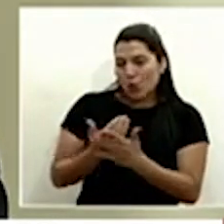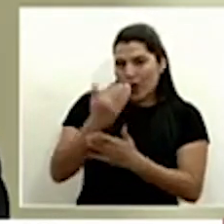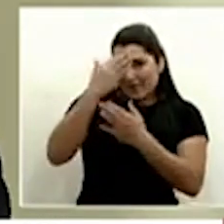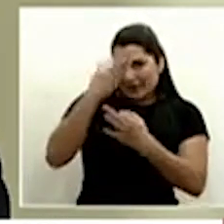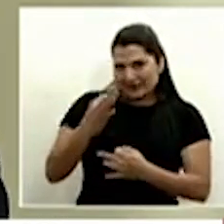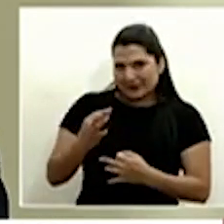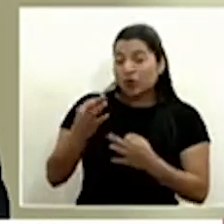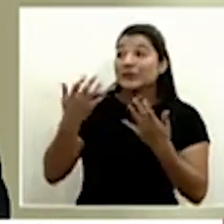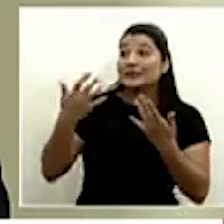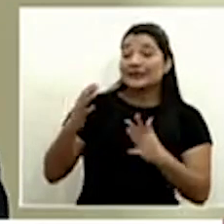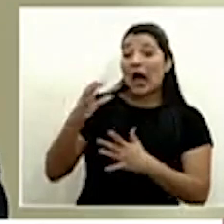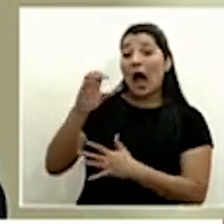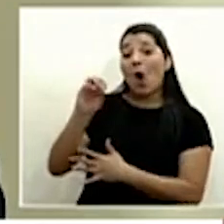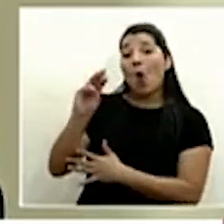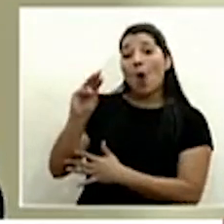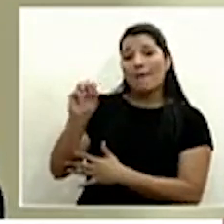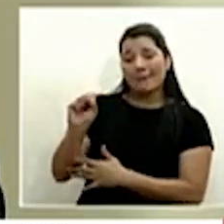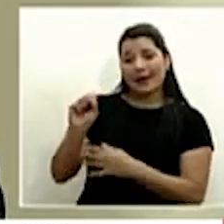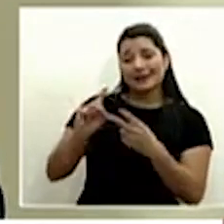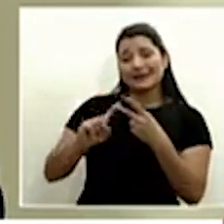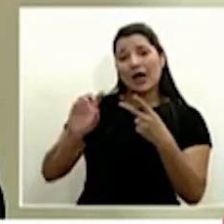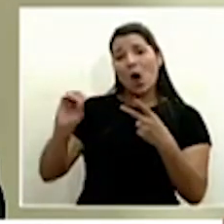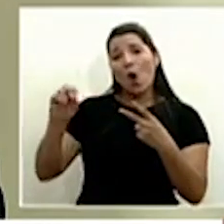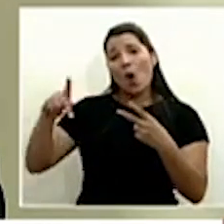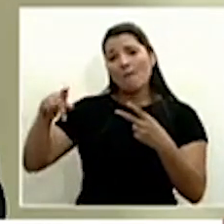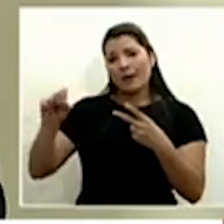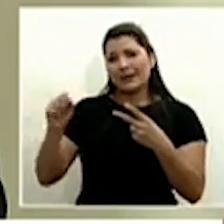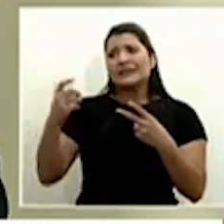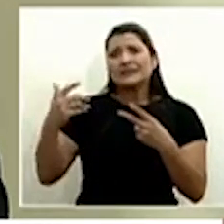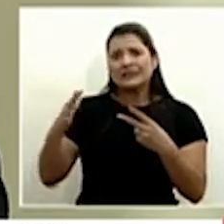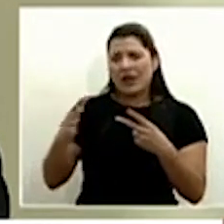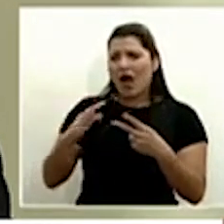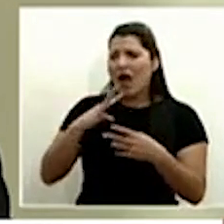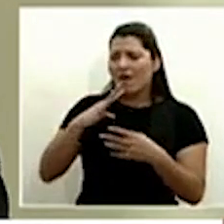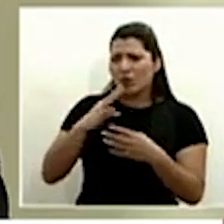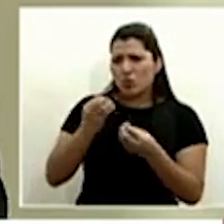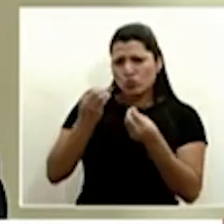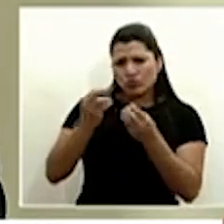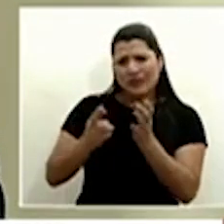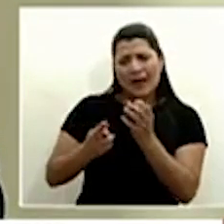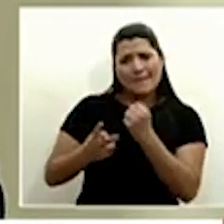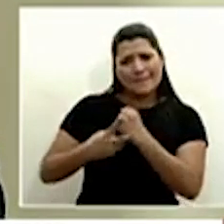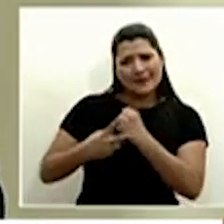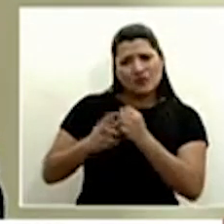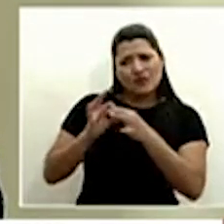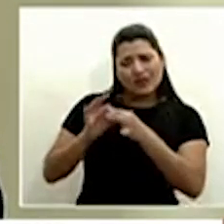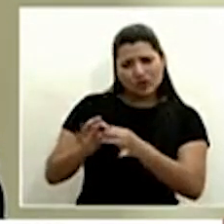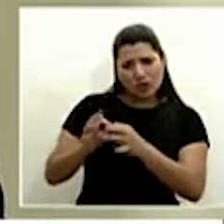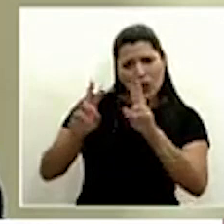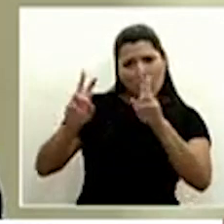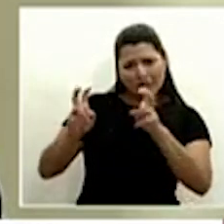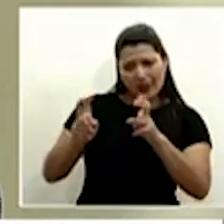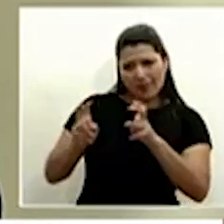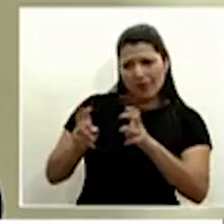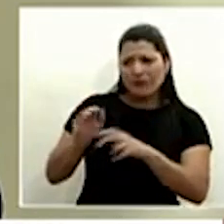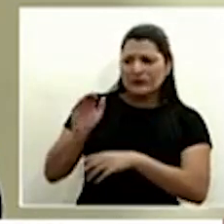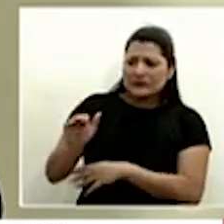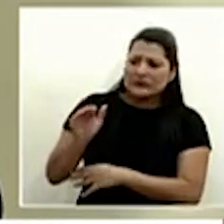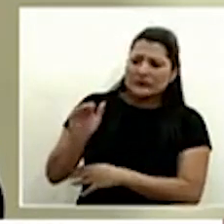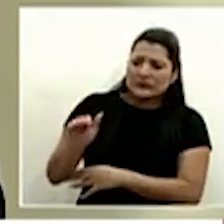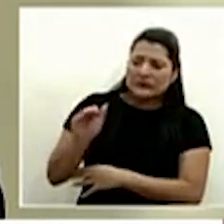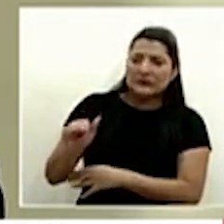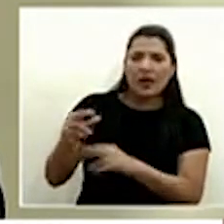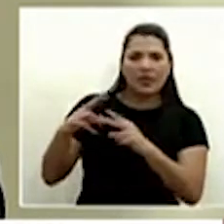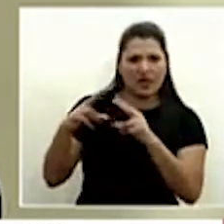OMS, la OPS se ha referido al tema ya insistentemente en varias veces se lo han hecho saber justamente a Nicaragua del